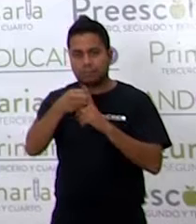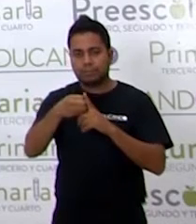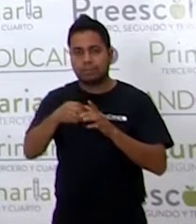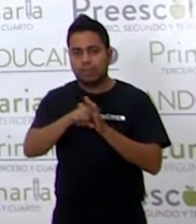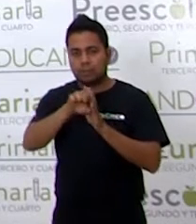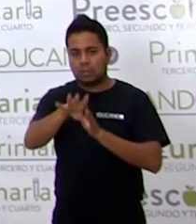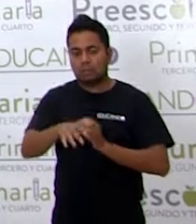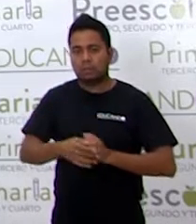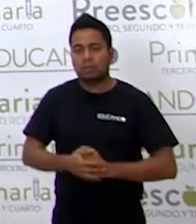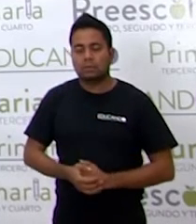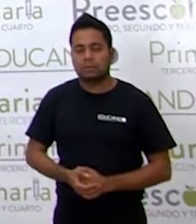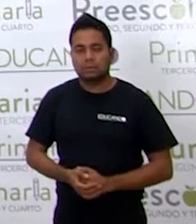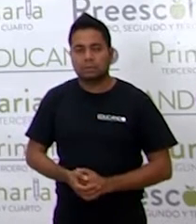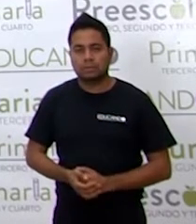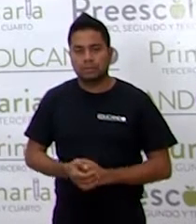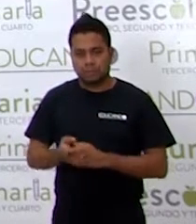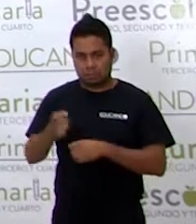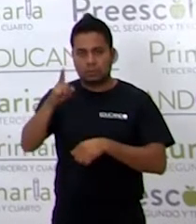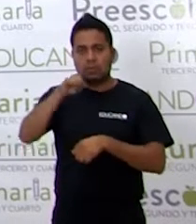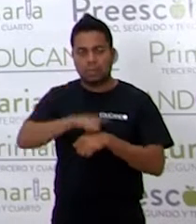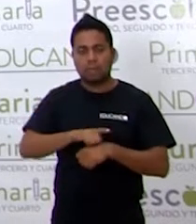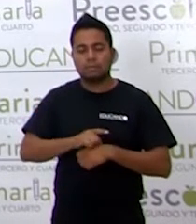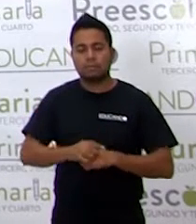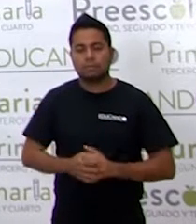Un día